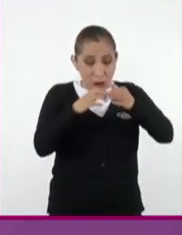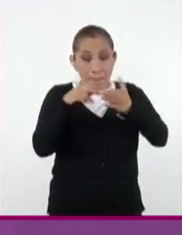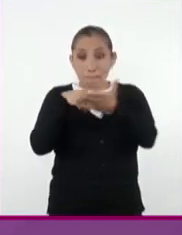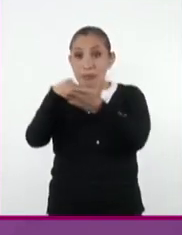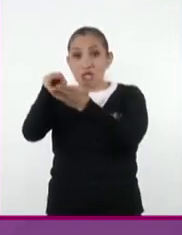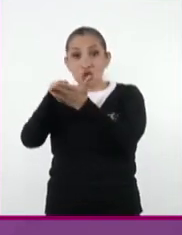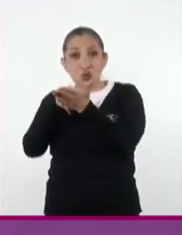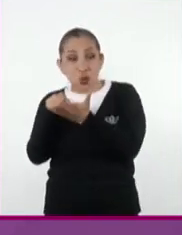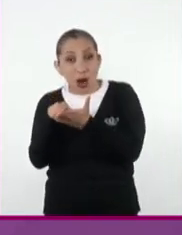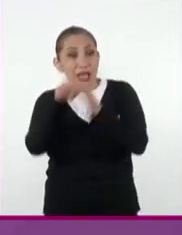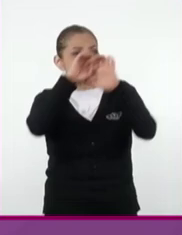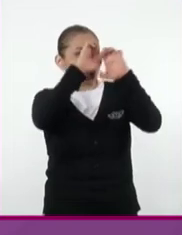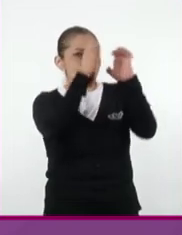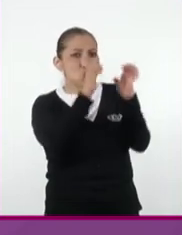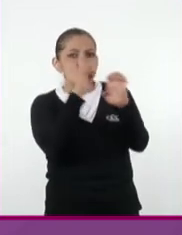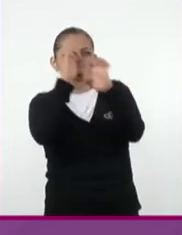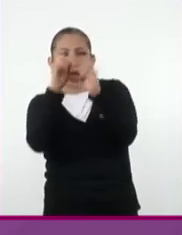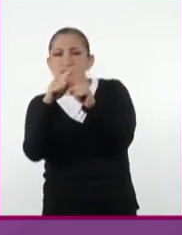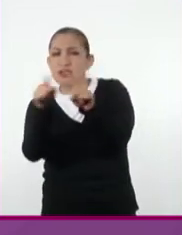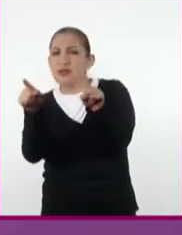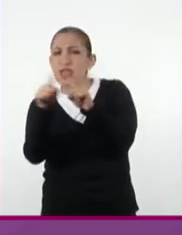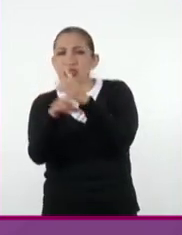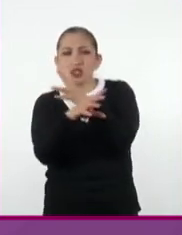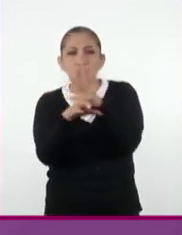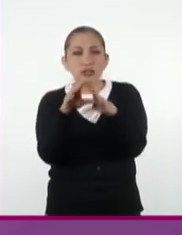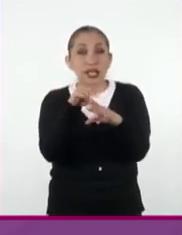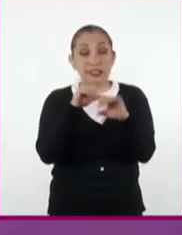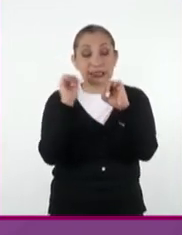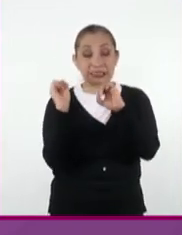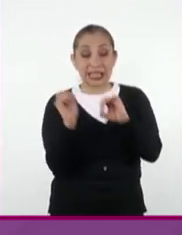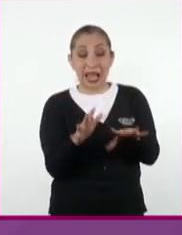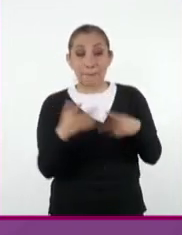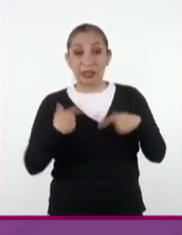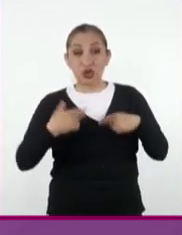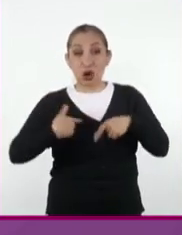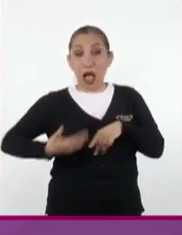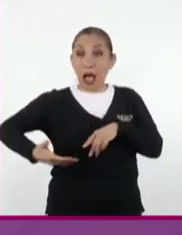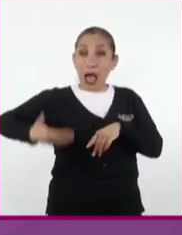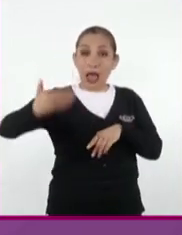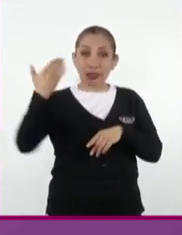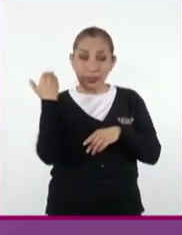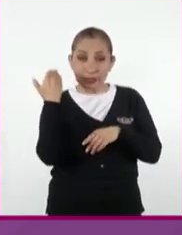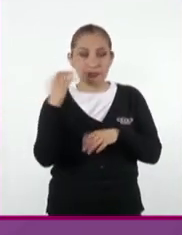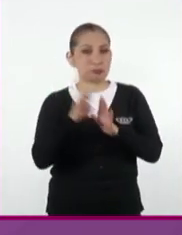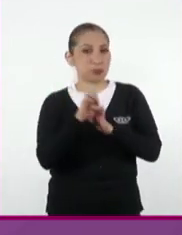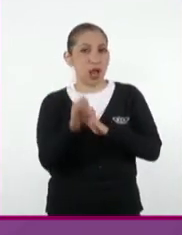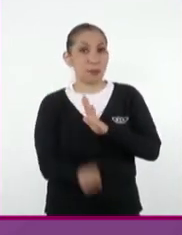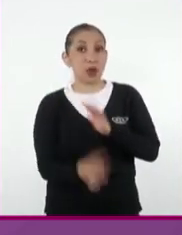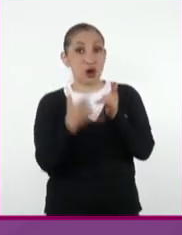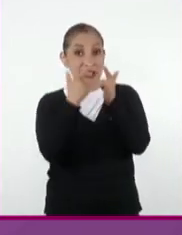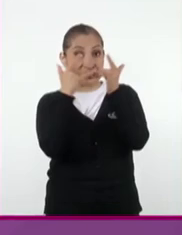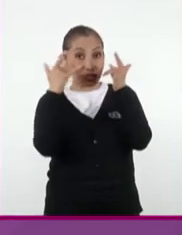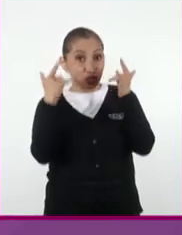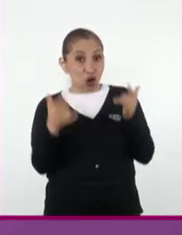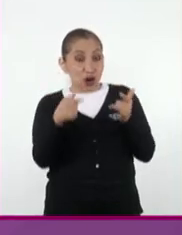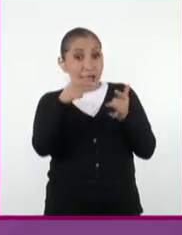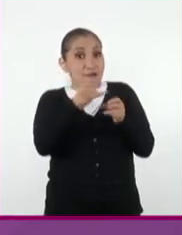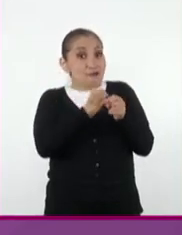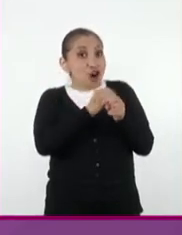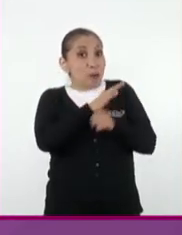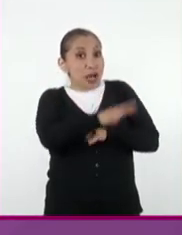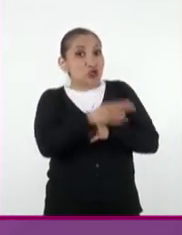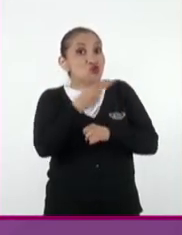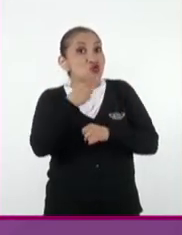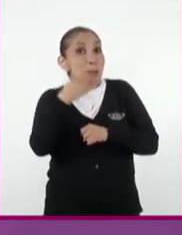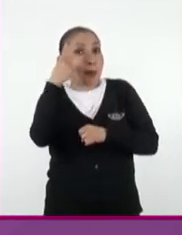pinturas, esculturas y demás restos que dejaron nuestros antepasados. En el caso de la historia, la información